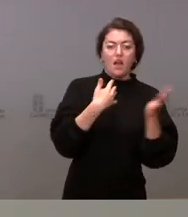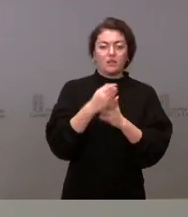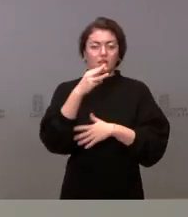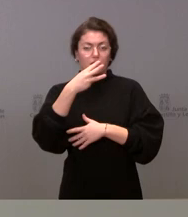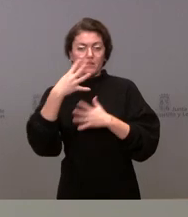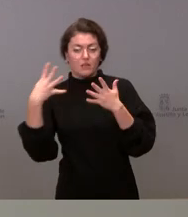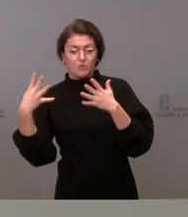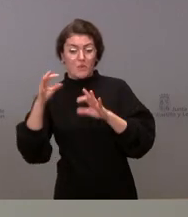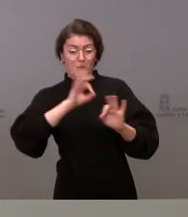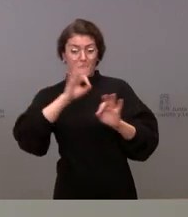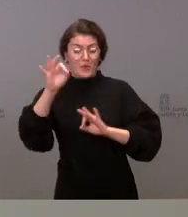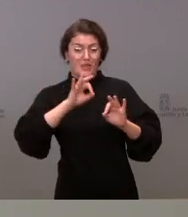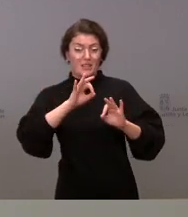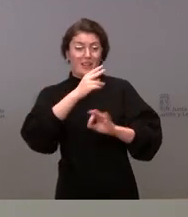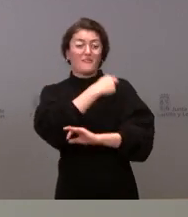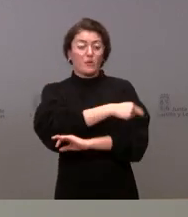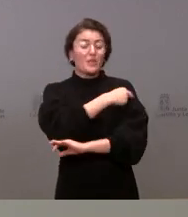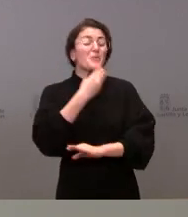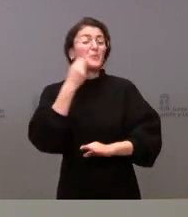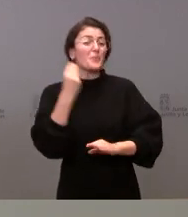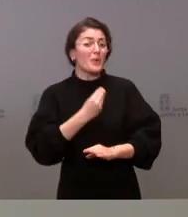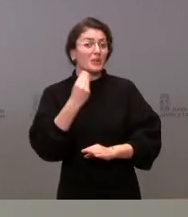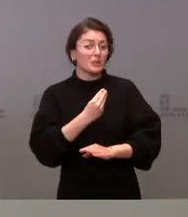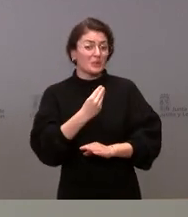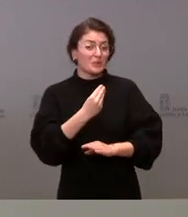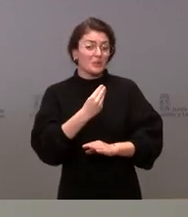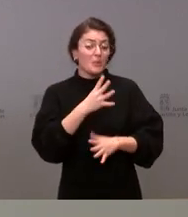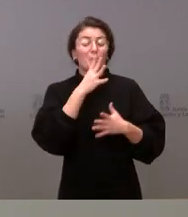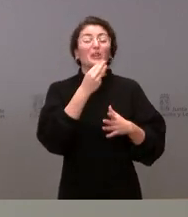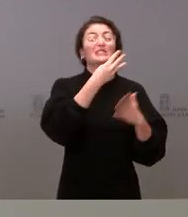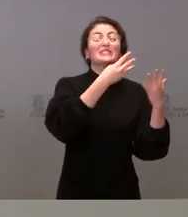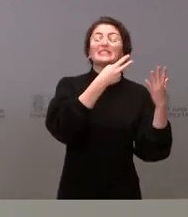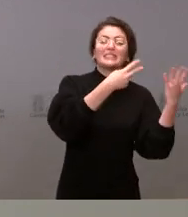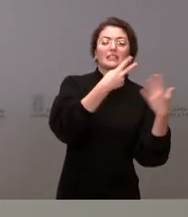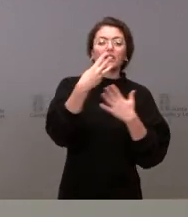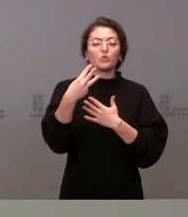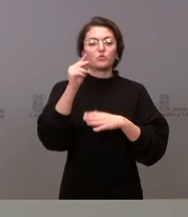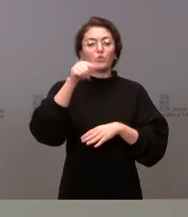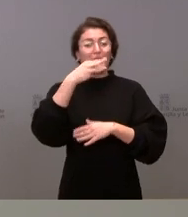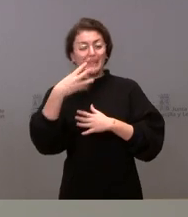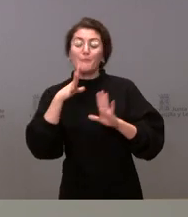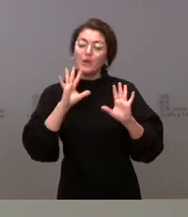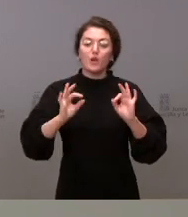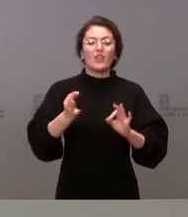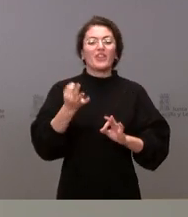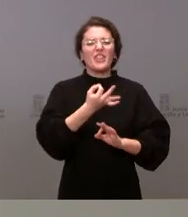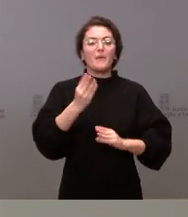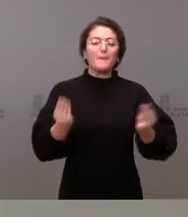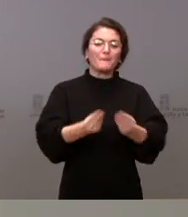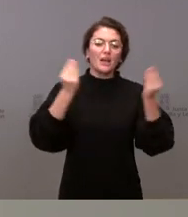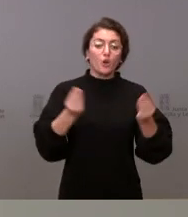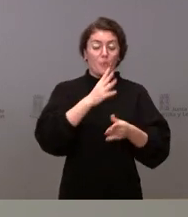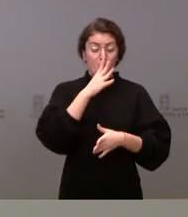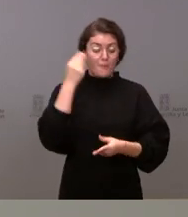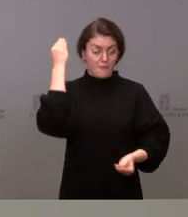porcentaje de vacunación que aún siendo bueno, de 78,3, debe de ser mejor. Porque creemos que con esta variante que